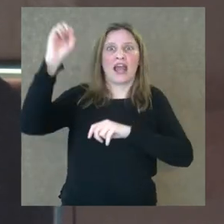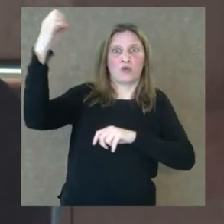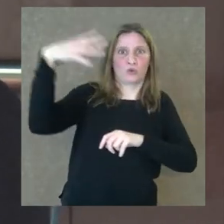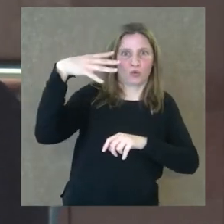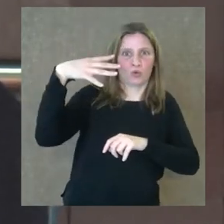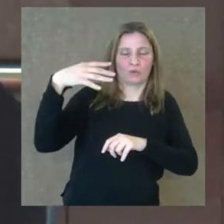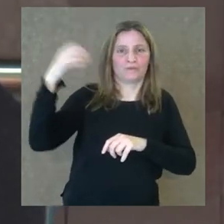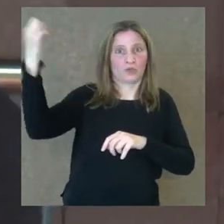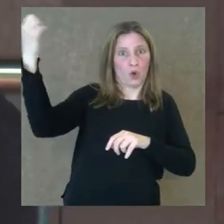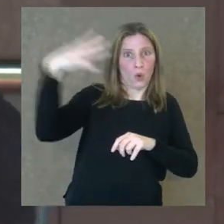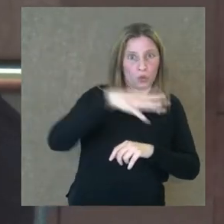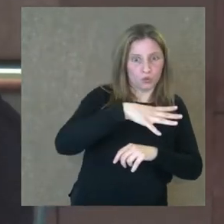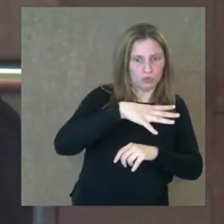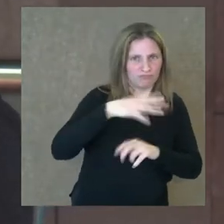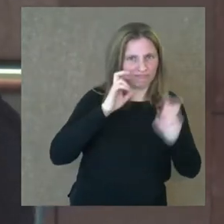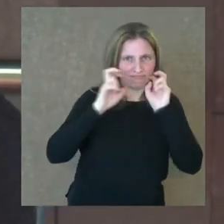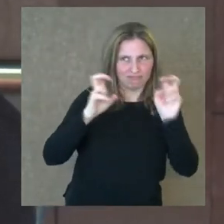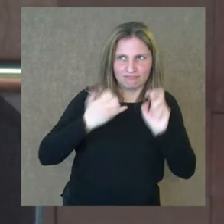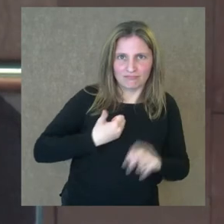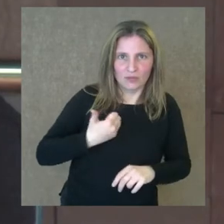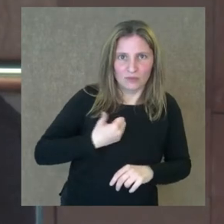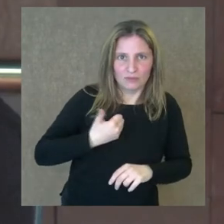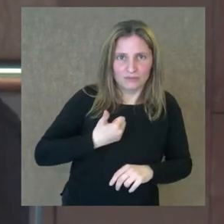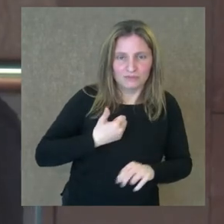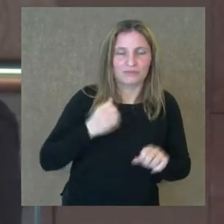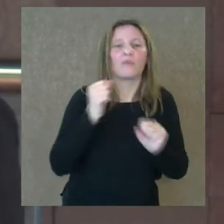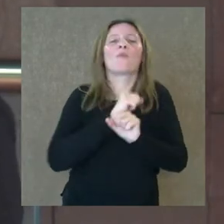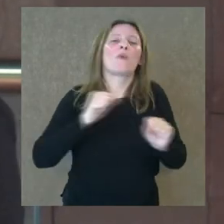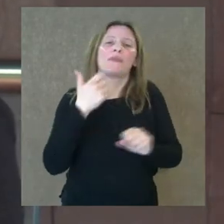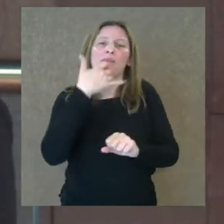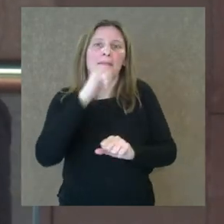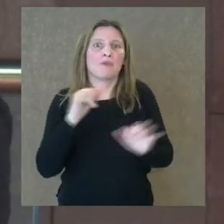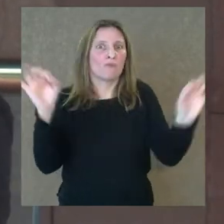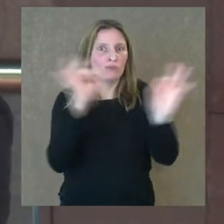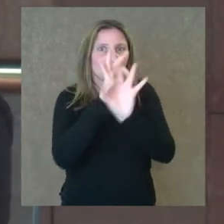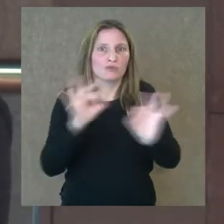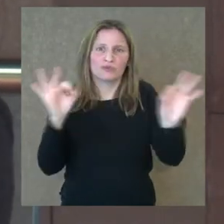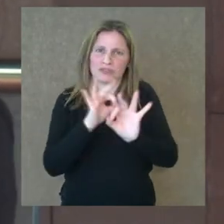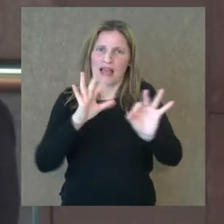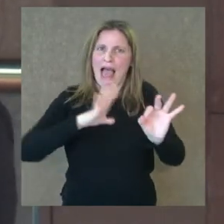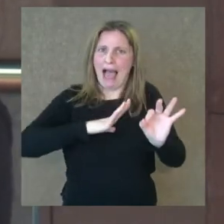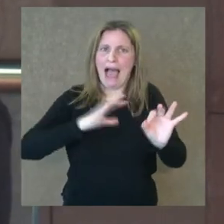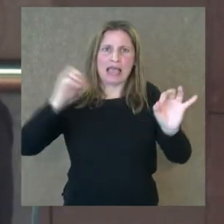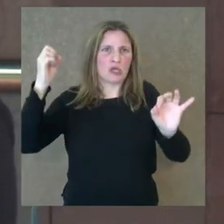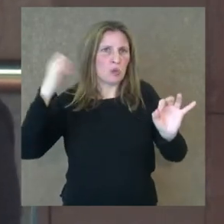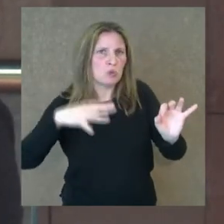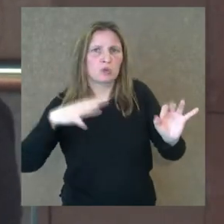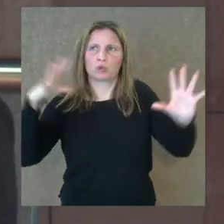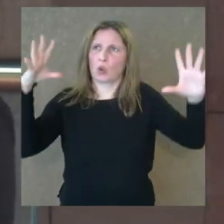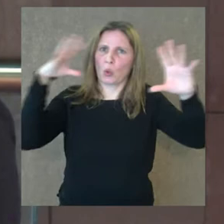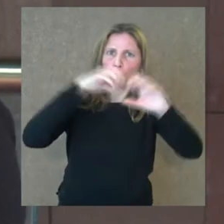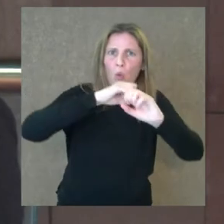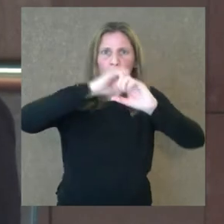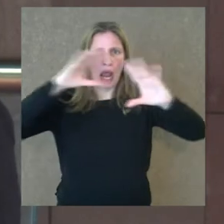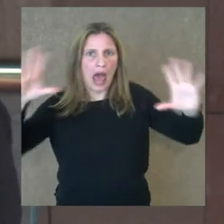Cómo la luz pudiera tener sonidos, más allá de que pudiéramos decir que la música tiene luminosidad, tiene oscuridad,